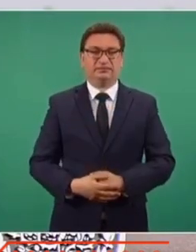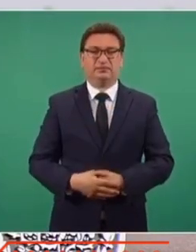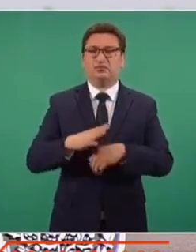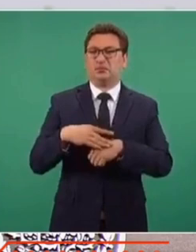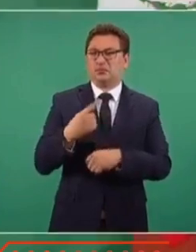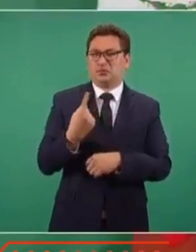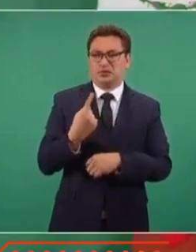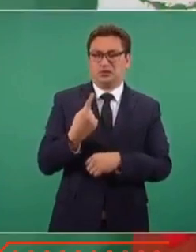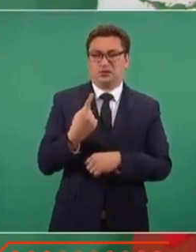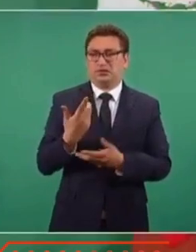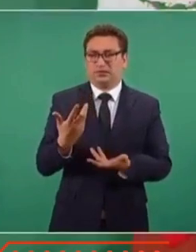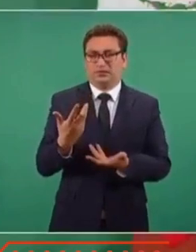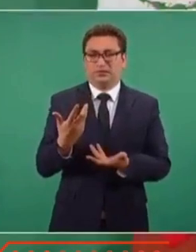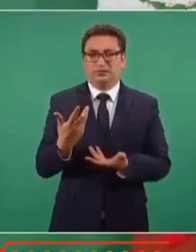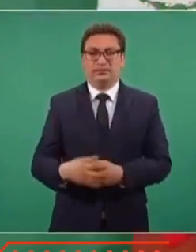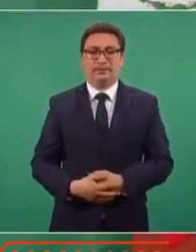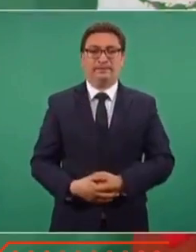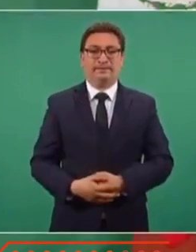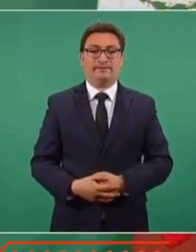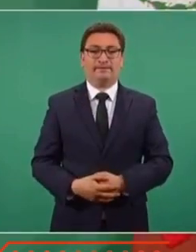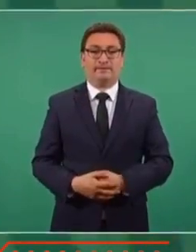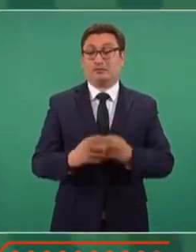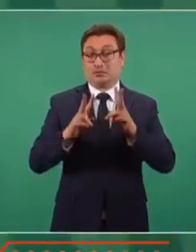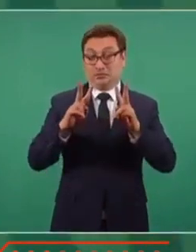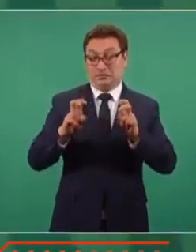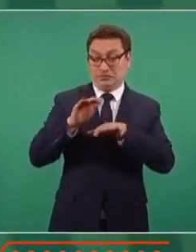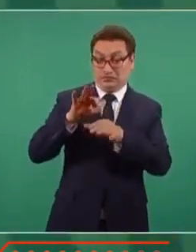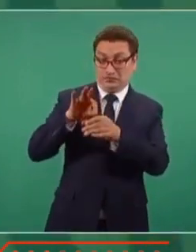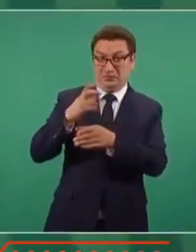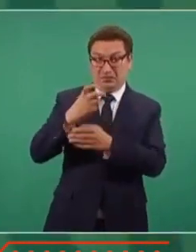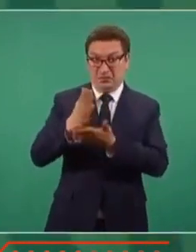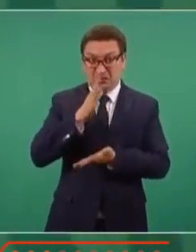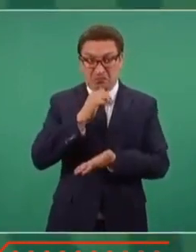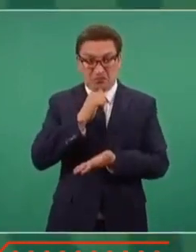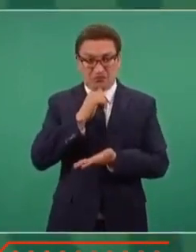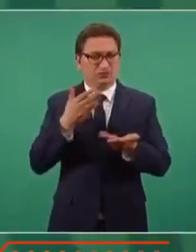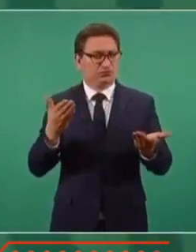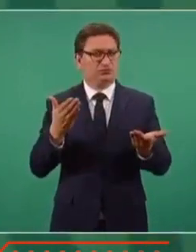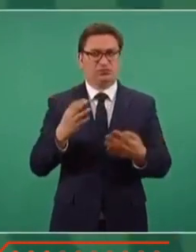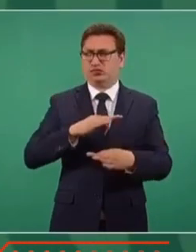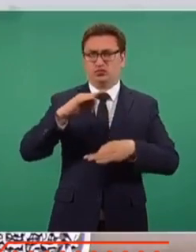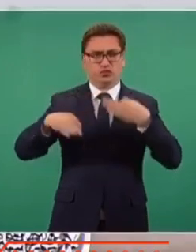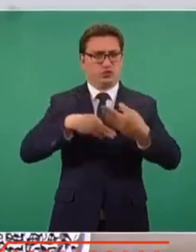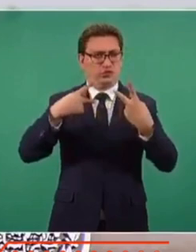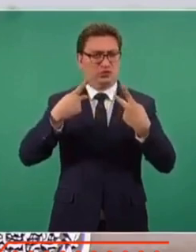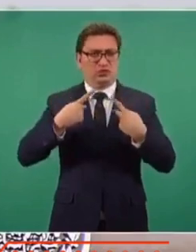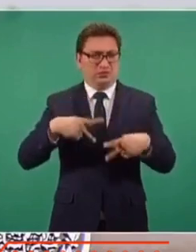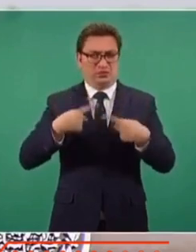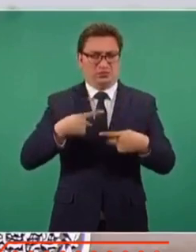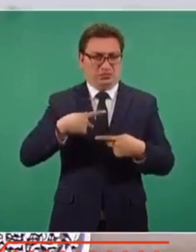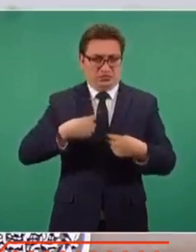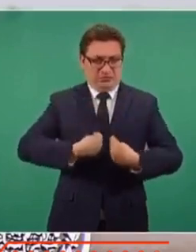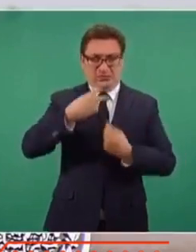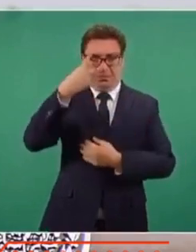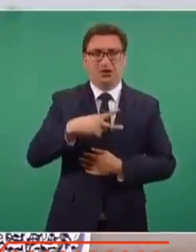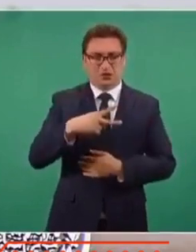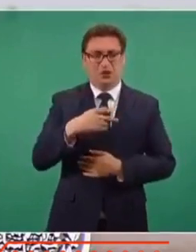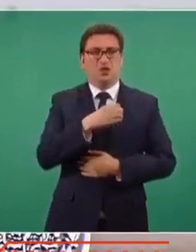Porque es injerencia en lo electoral. ¿Quién no? Todos los mexicanos tenemos la obligación